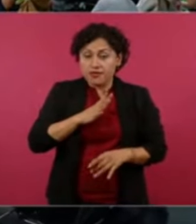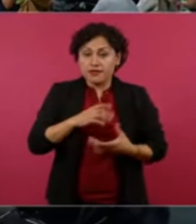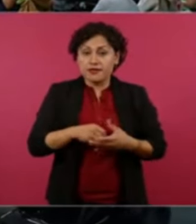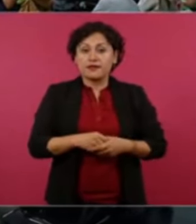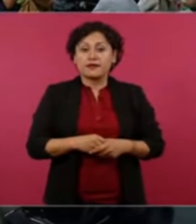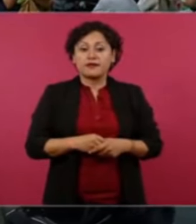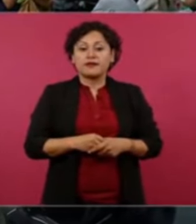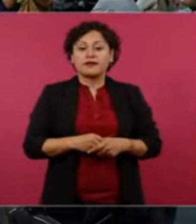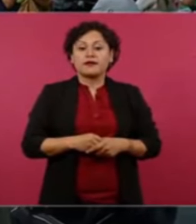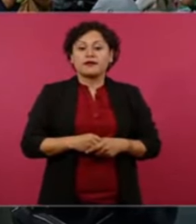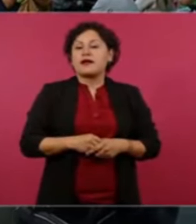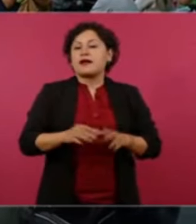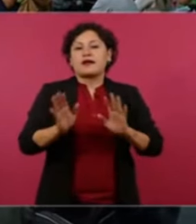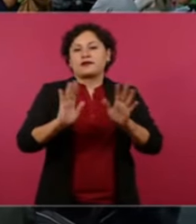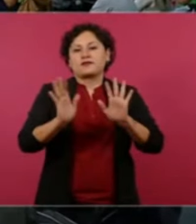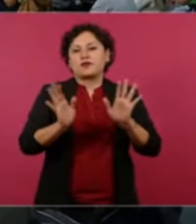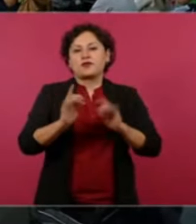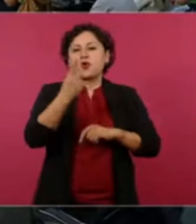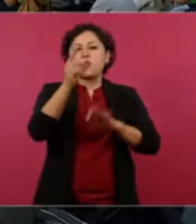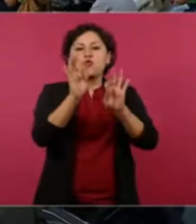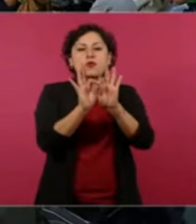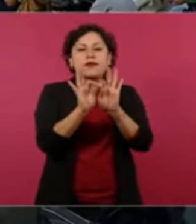ah no no es una frase